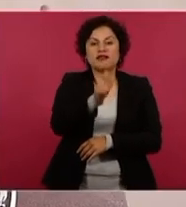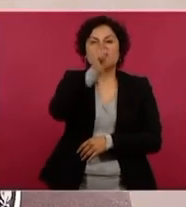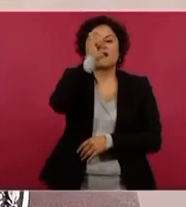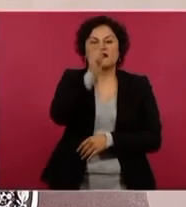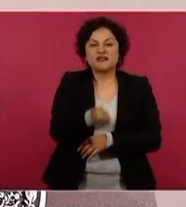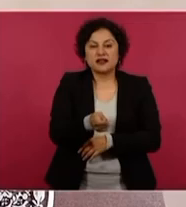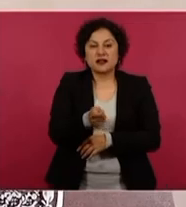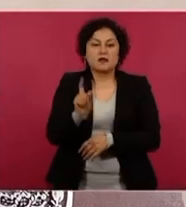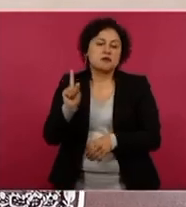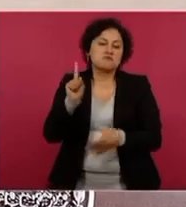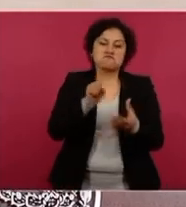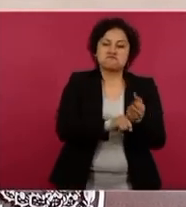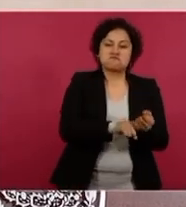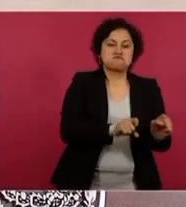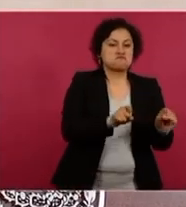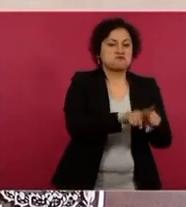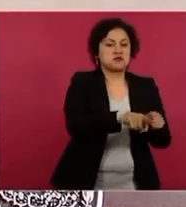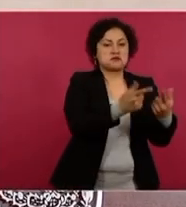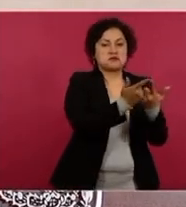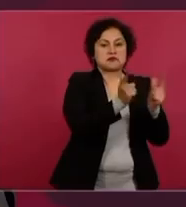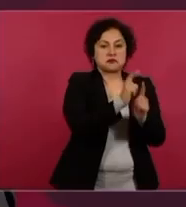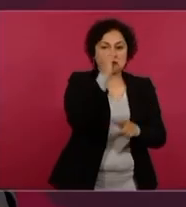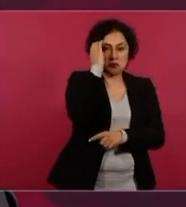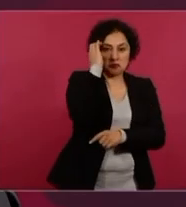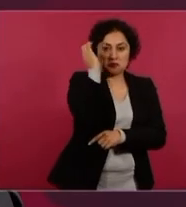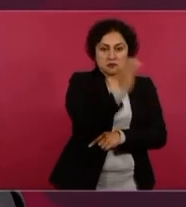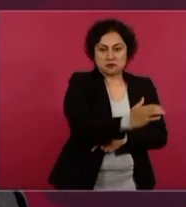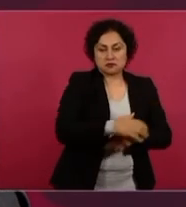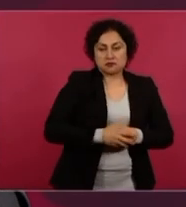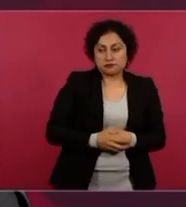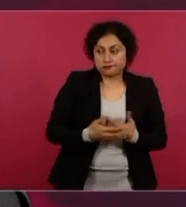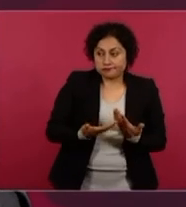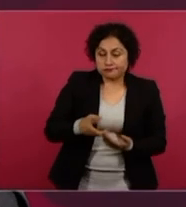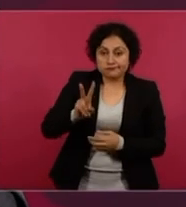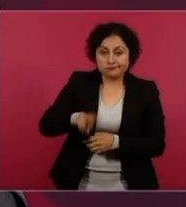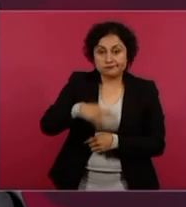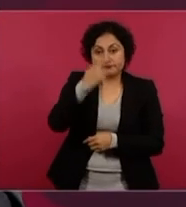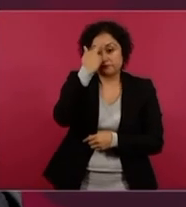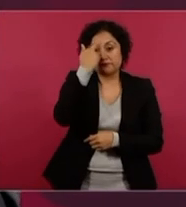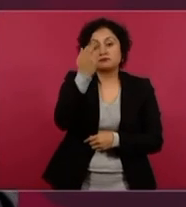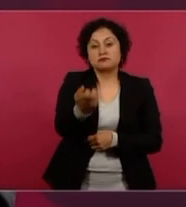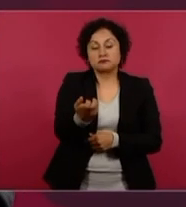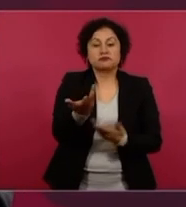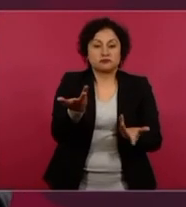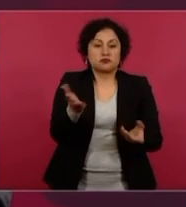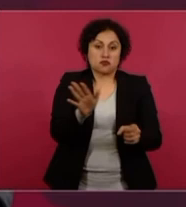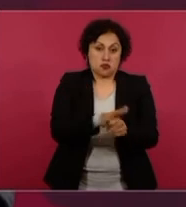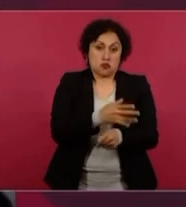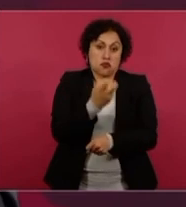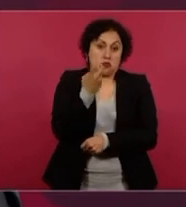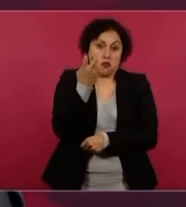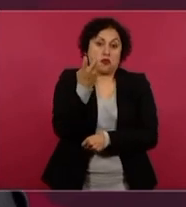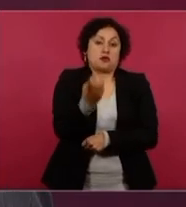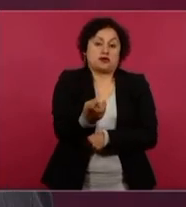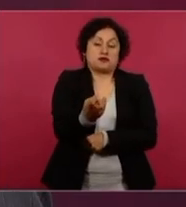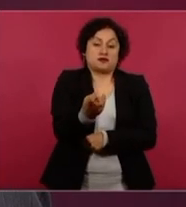ya vimos cómo,